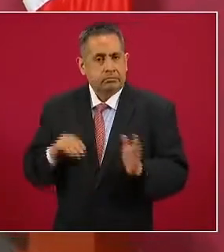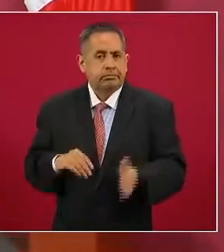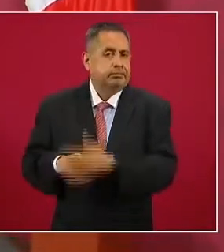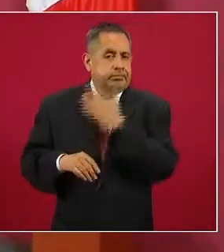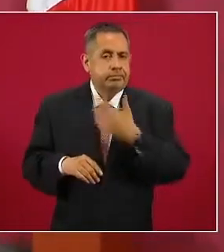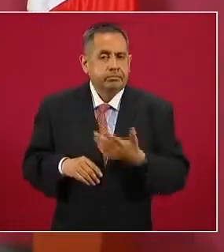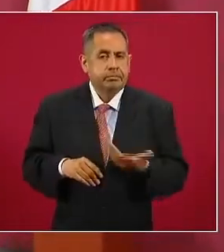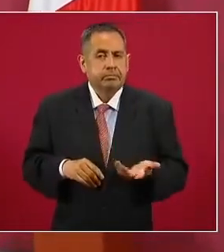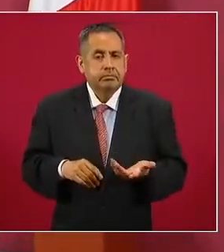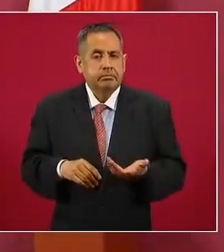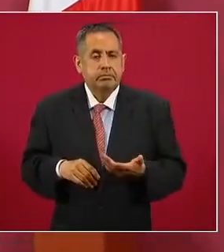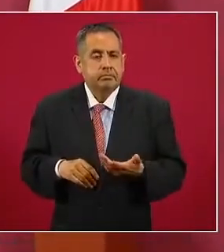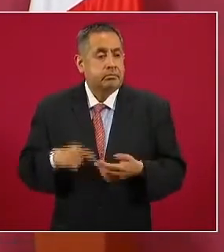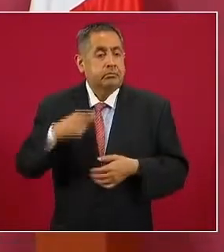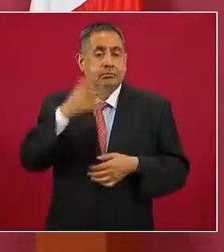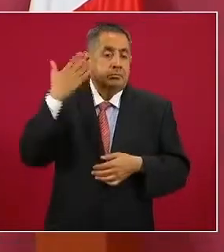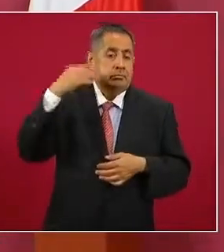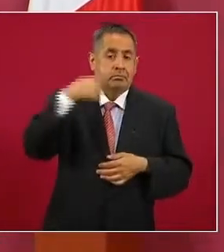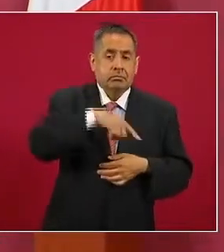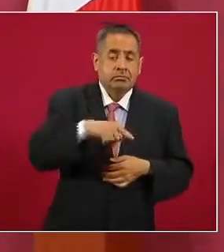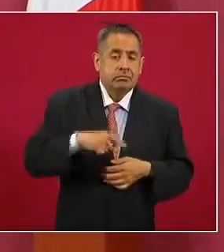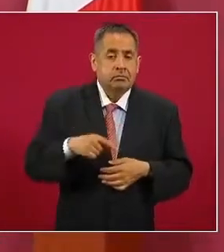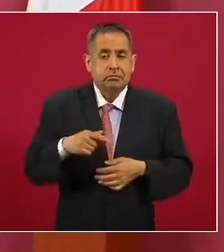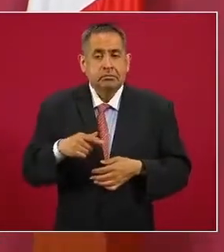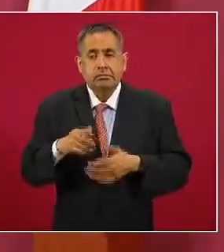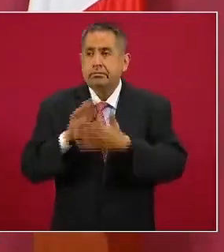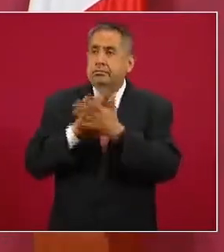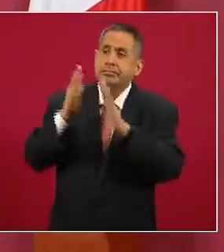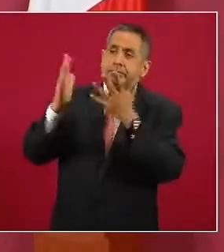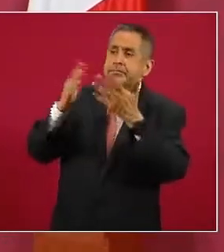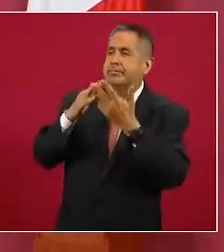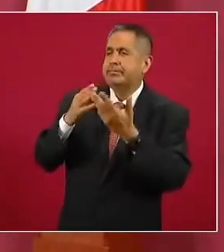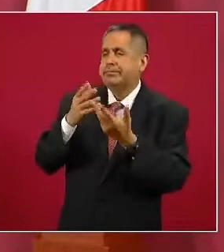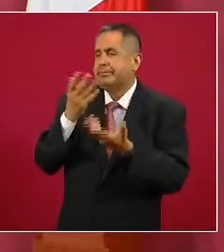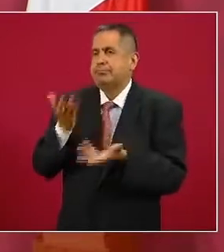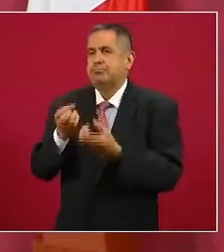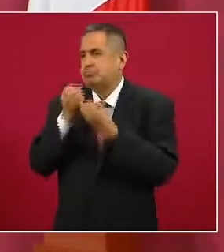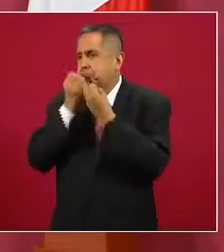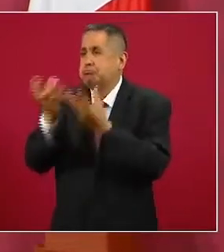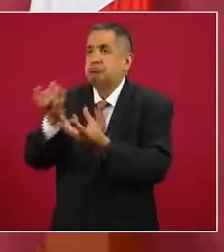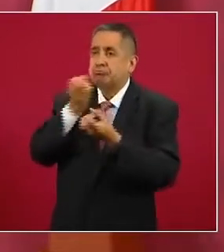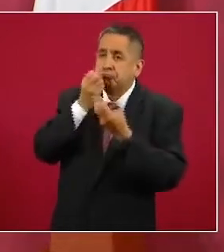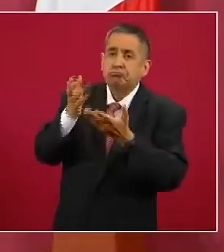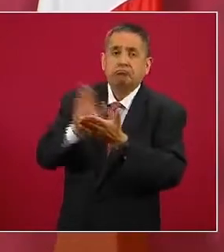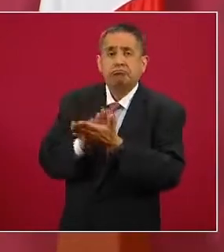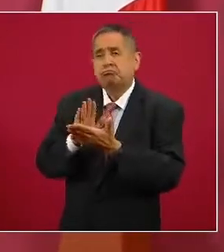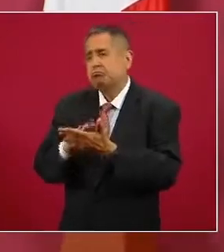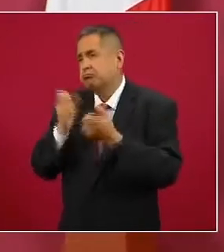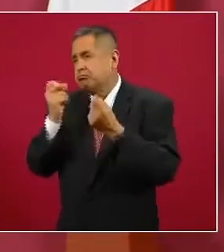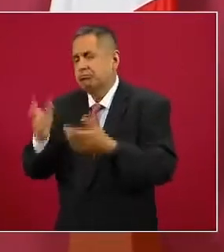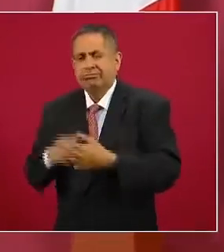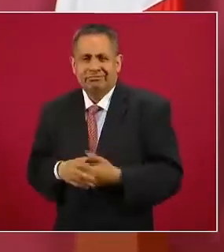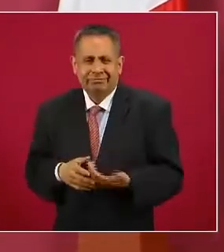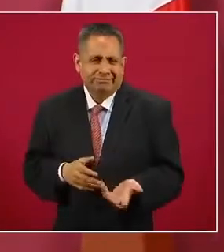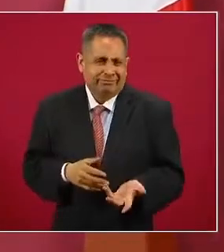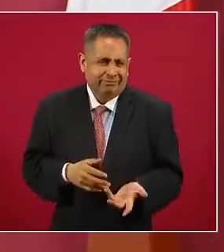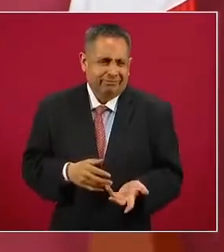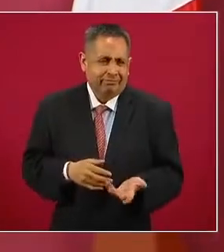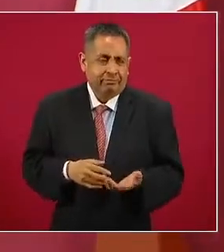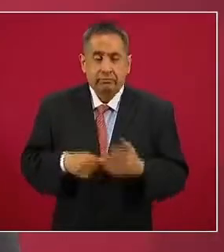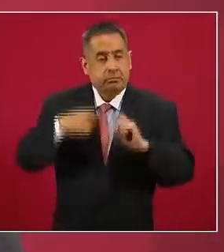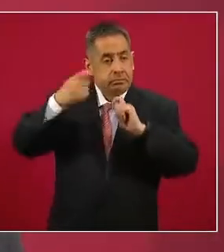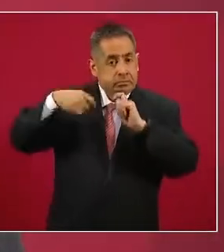se dedicaban a eso a lavarlos a quemarles incienso grandes reportajes